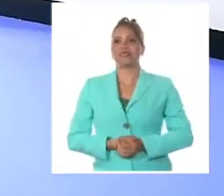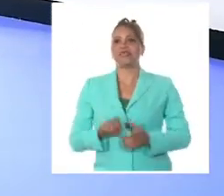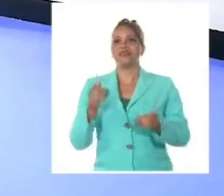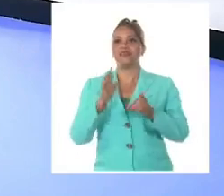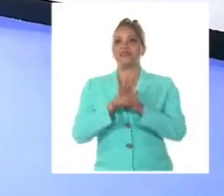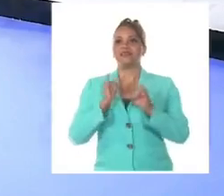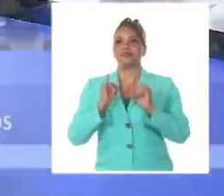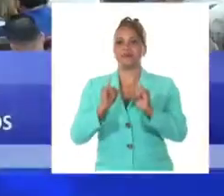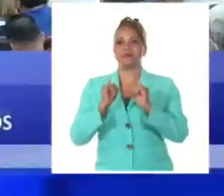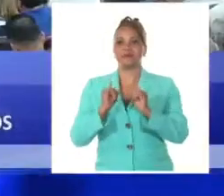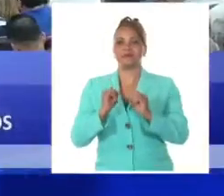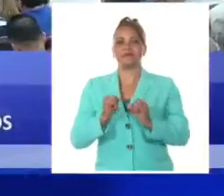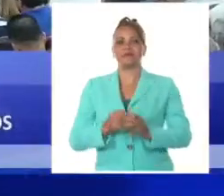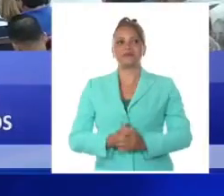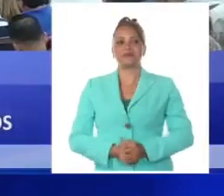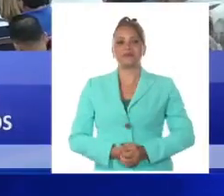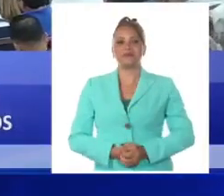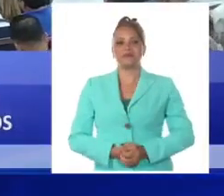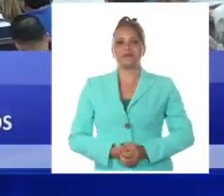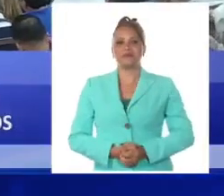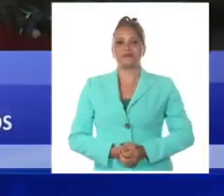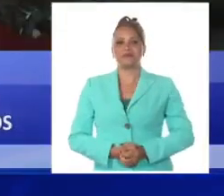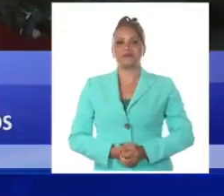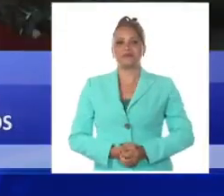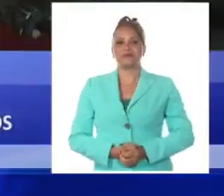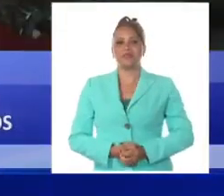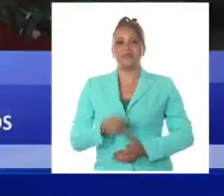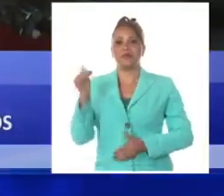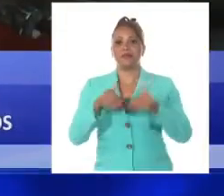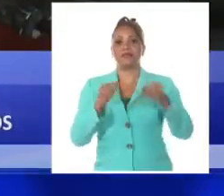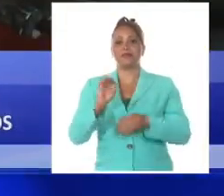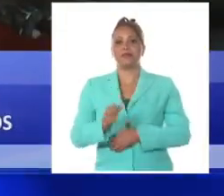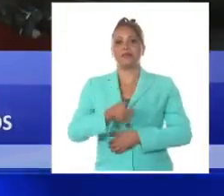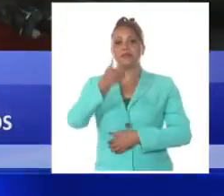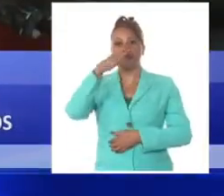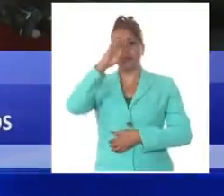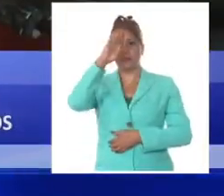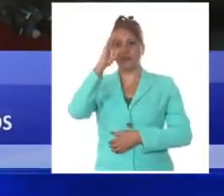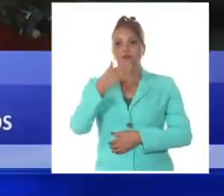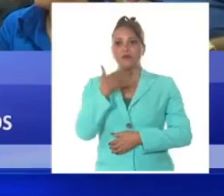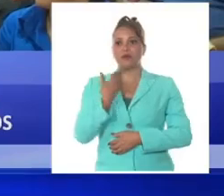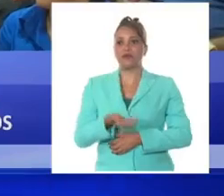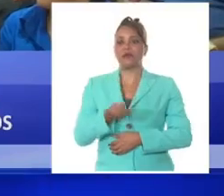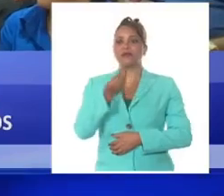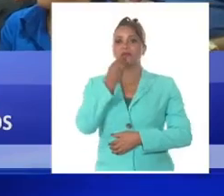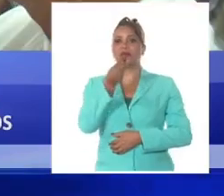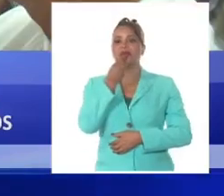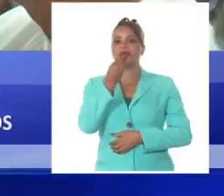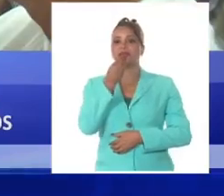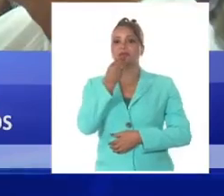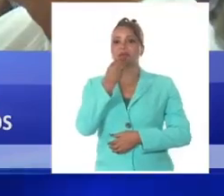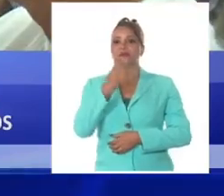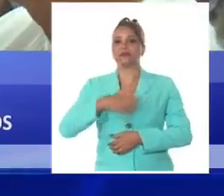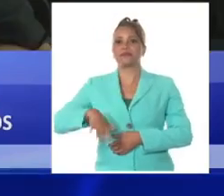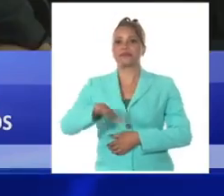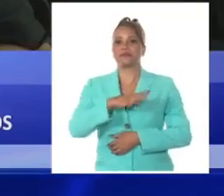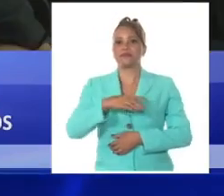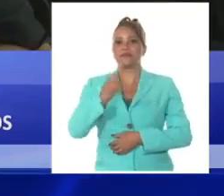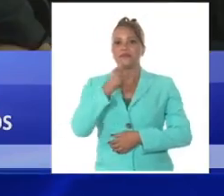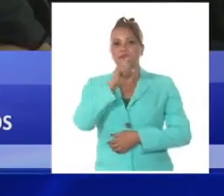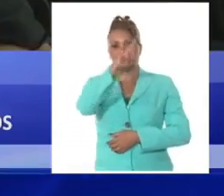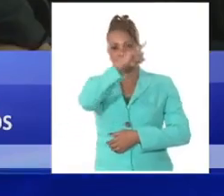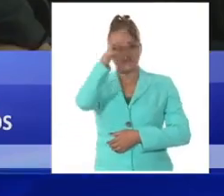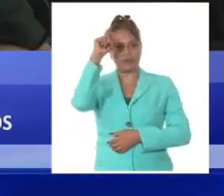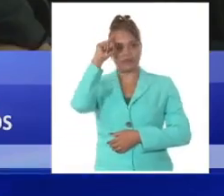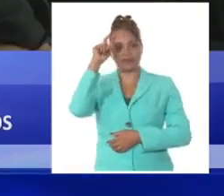De inmediato nuestros titulares. Insta a presidente cubano a elevar producción de alimentos y a mayor eficiencia en la contratación